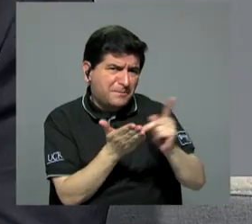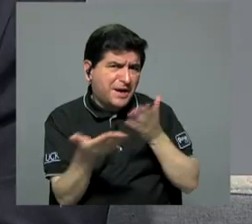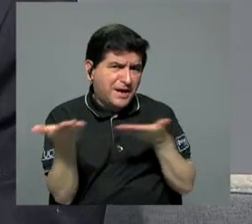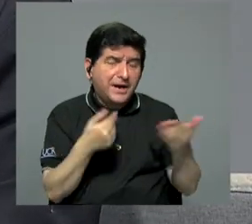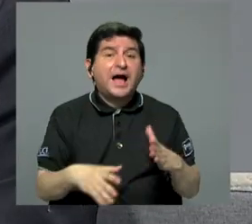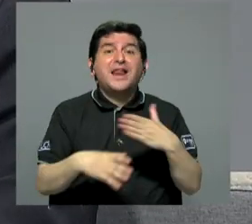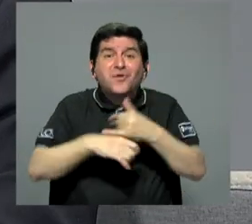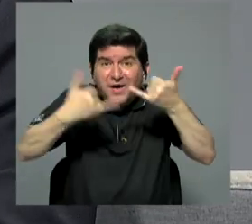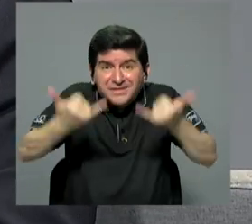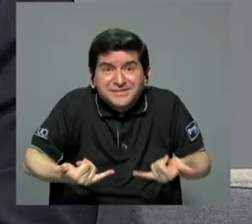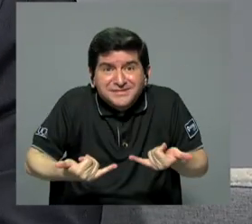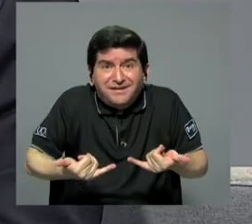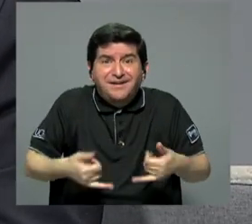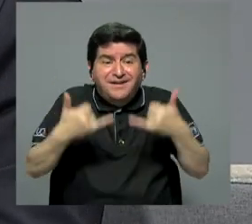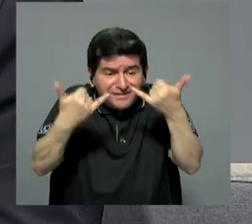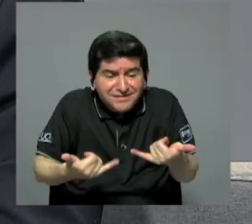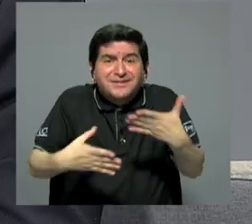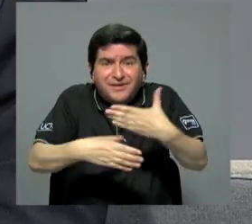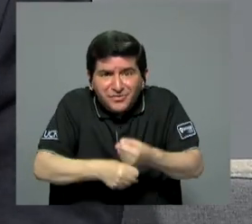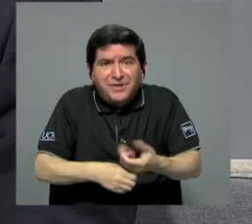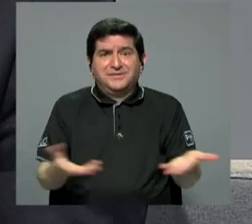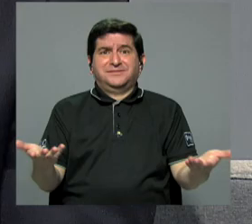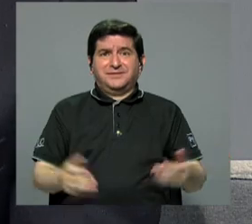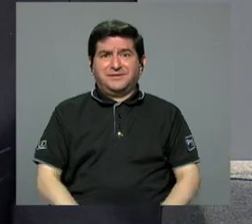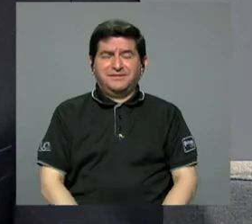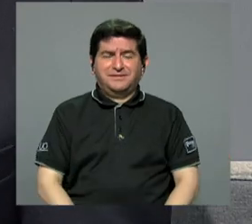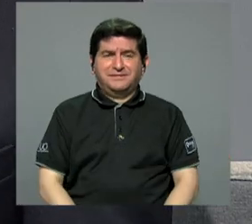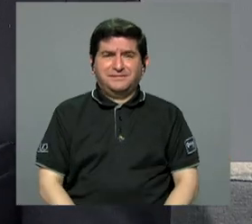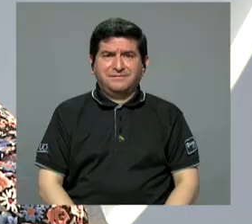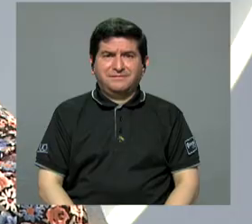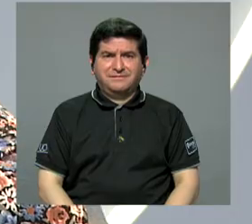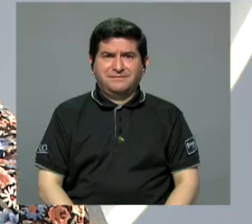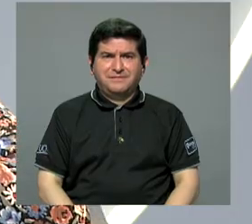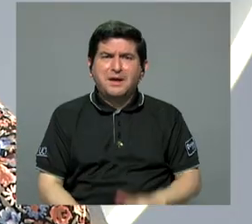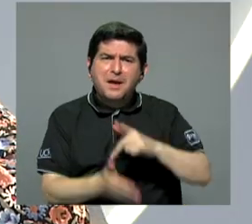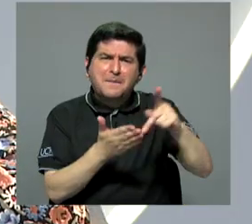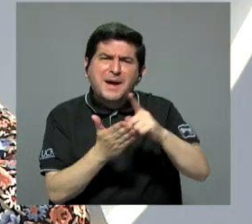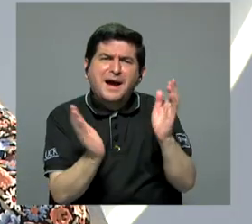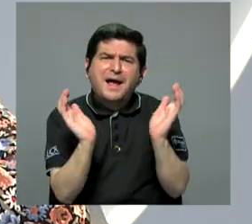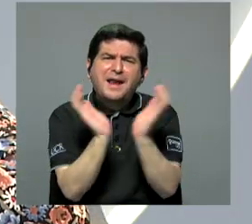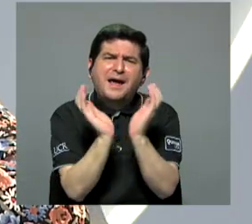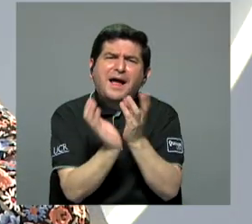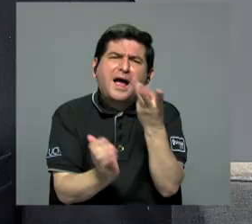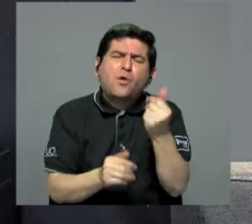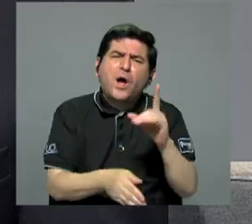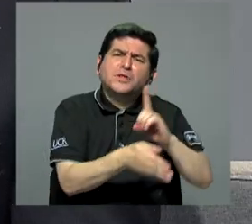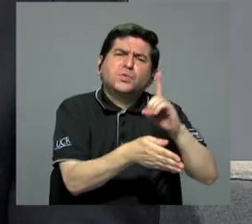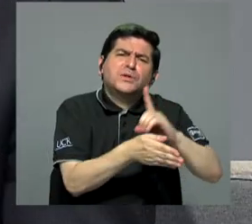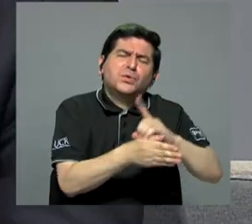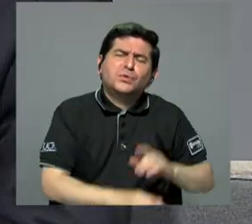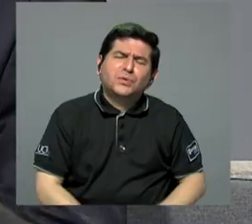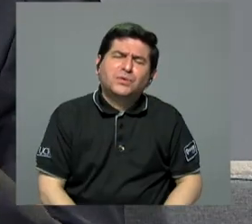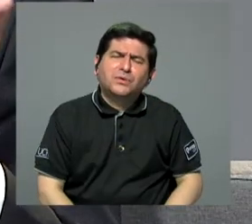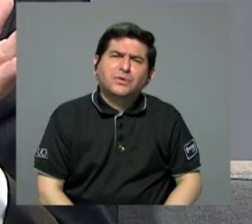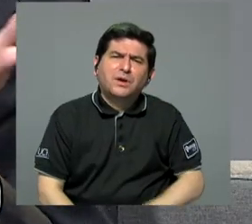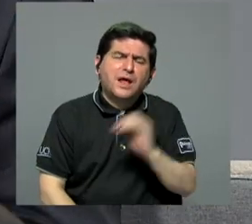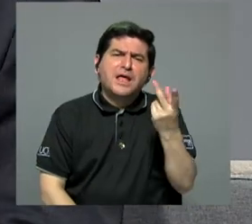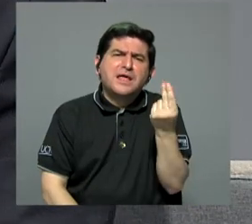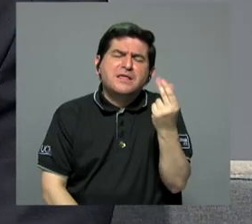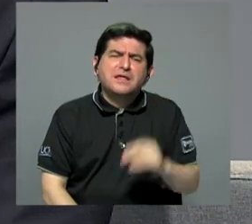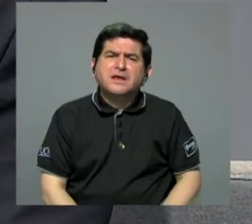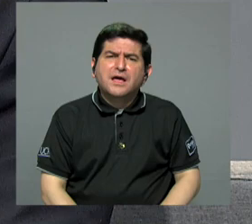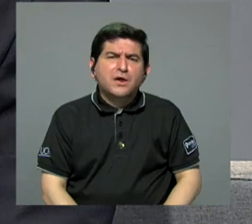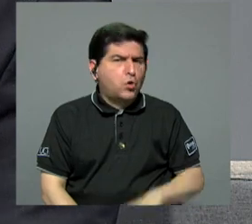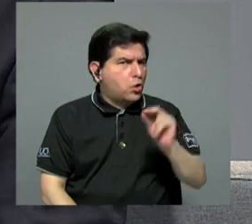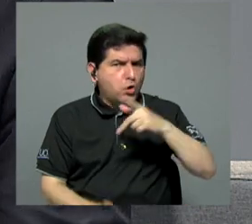servicios. Pero lo hace, lo hace. Sí, lo hace. Lo hace. Pero en este momento... ¿Y cuánto y cuánto cuánta plata